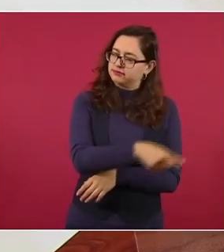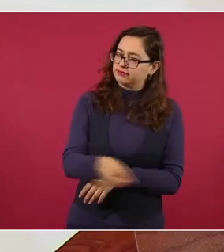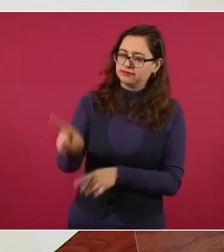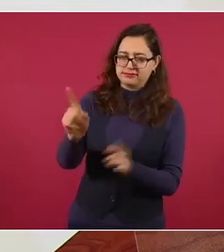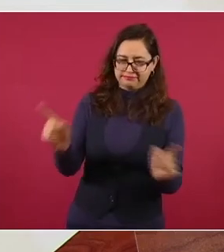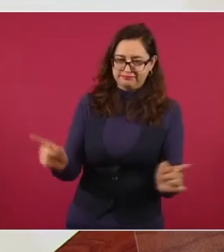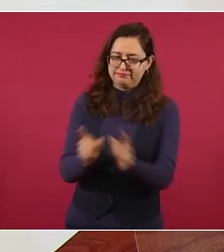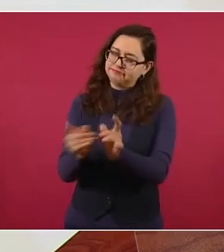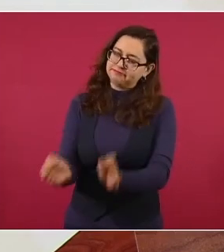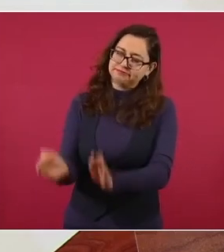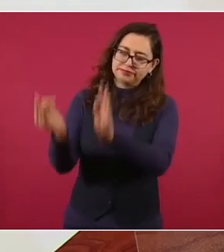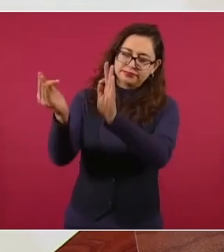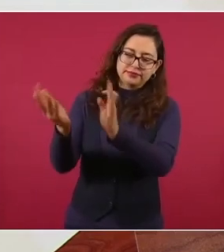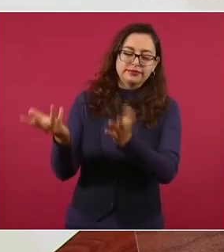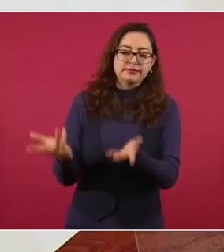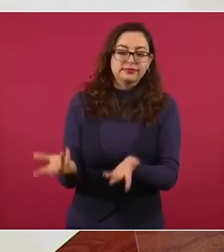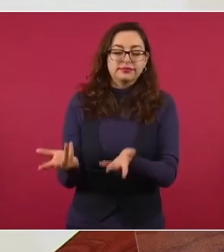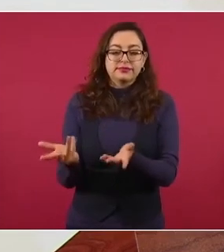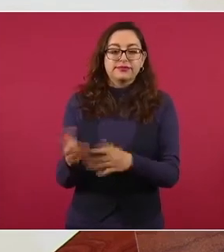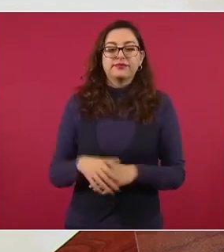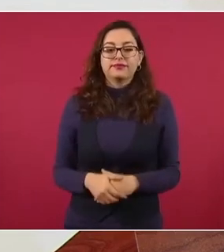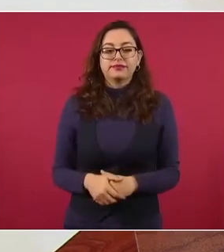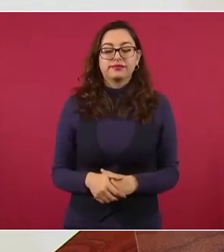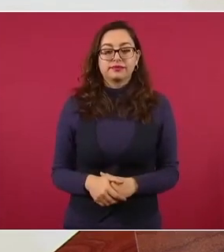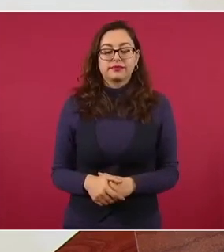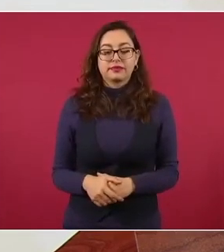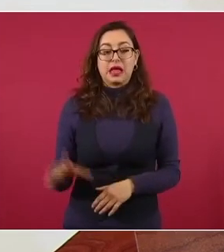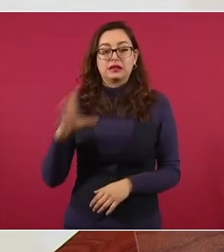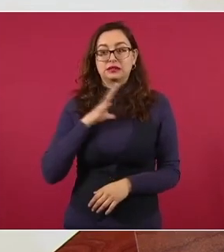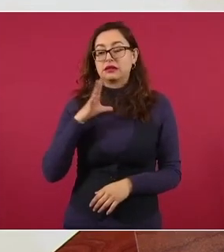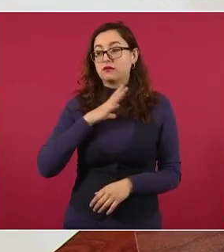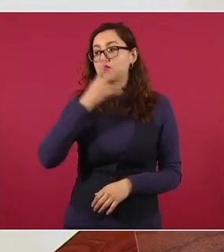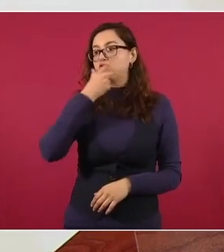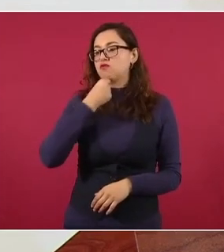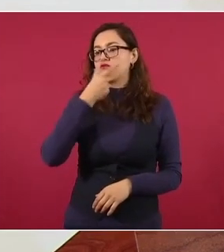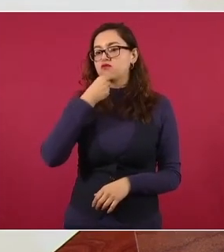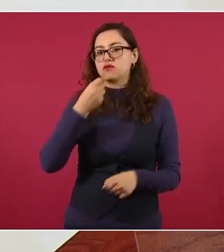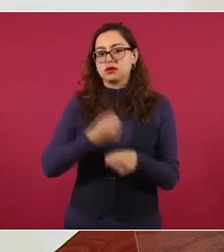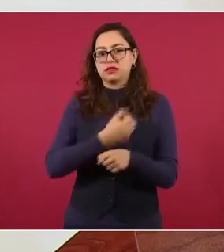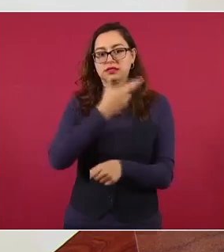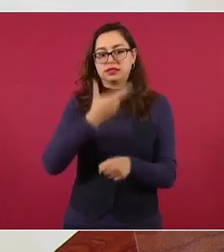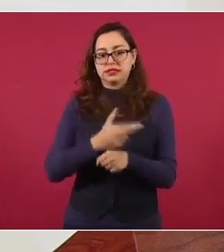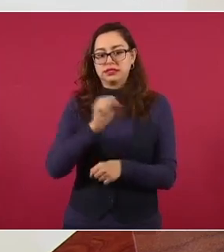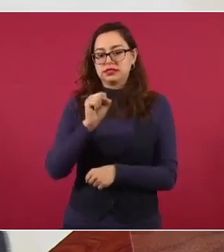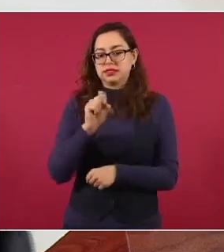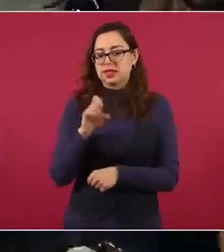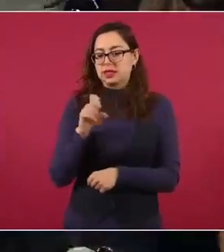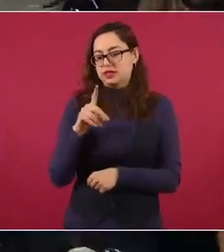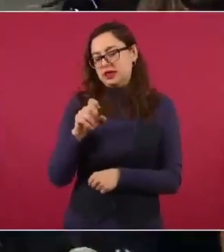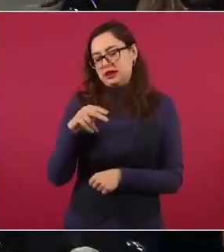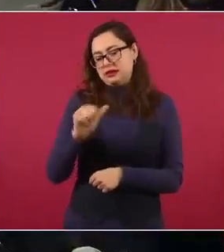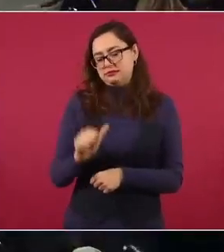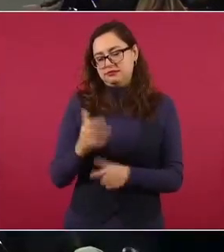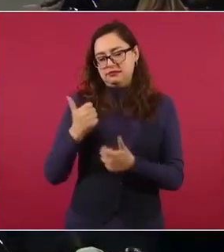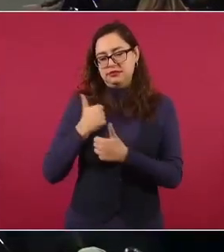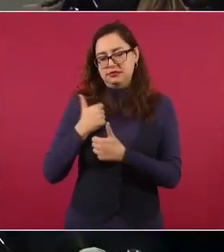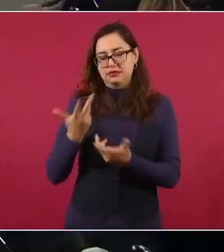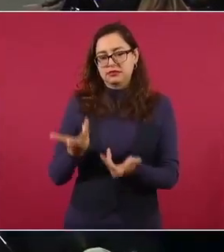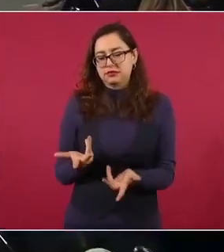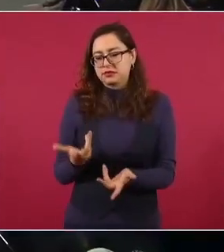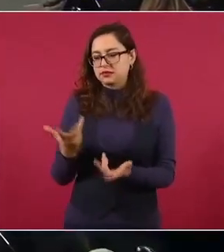que es un hombre recto. Se levanta en armas